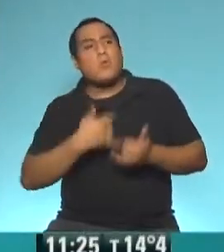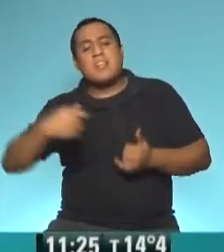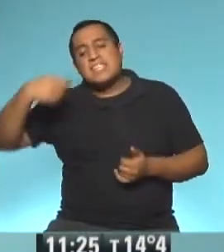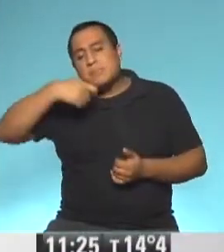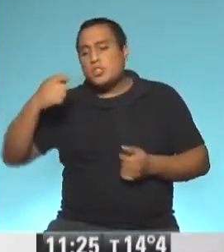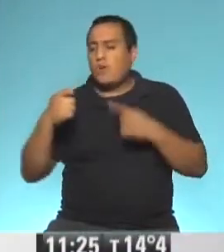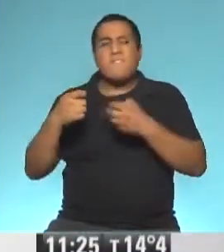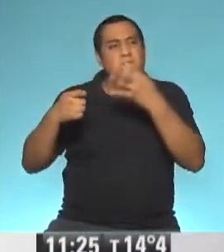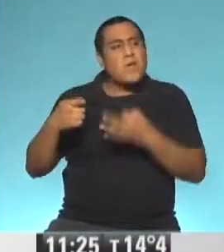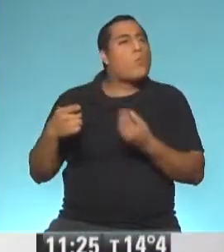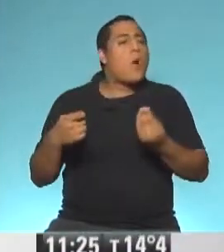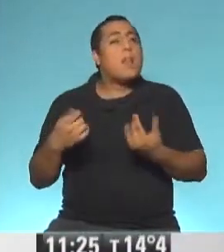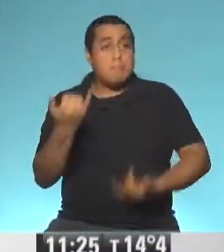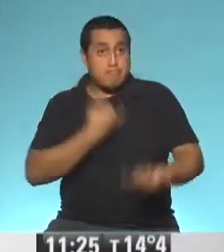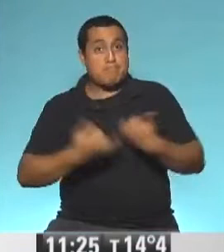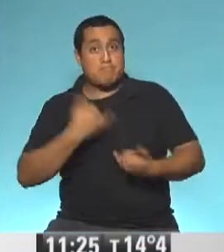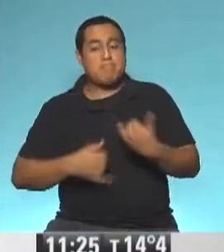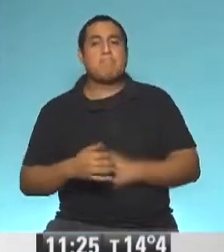usar o alguna característica hay que tener en cuenta?